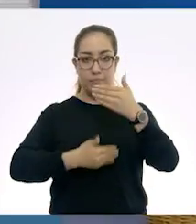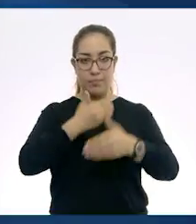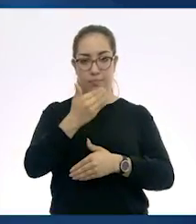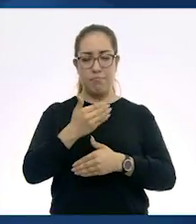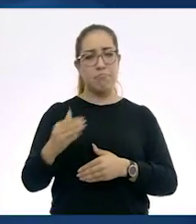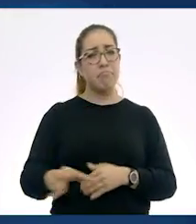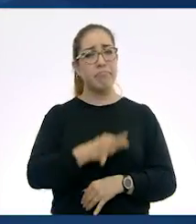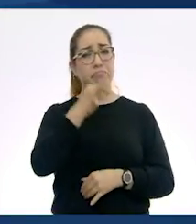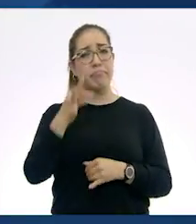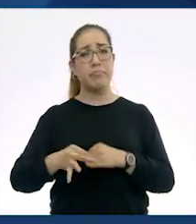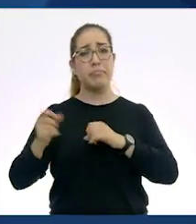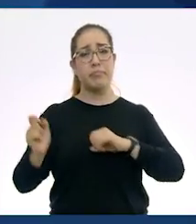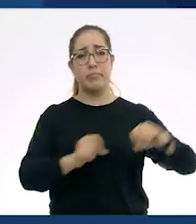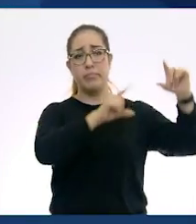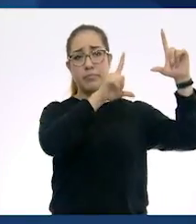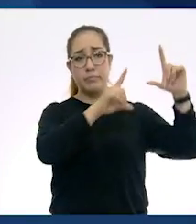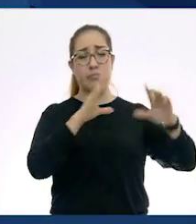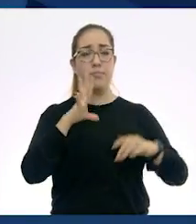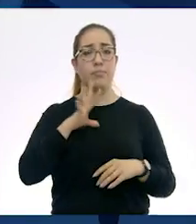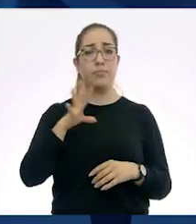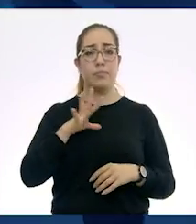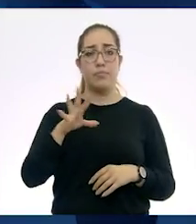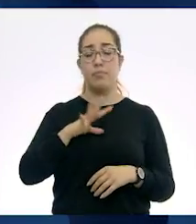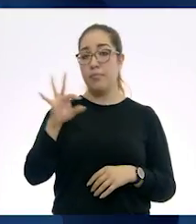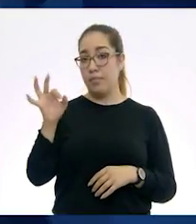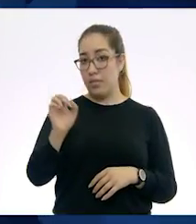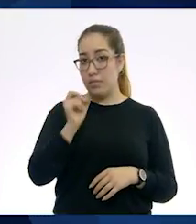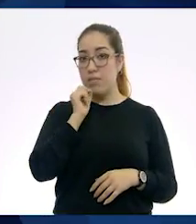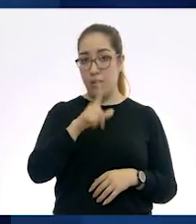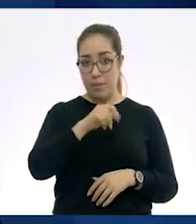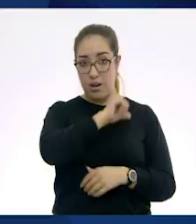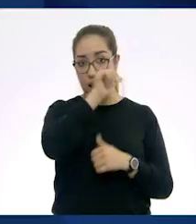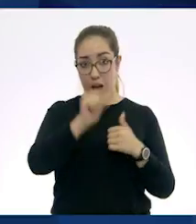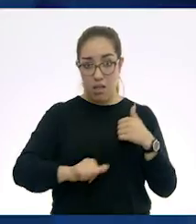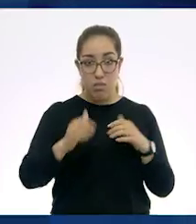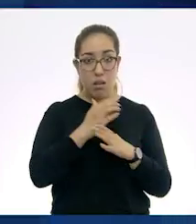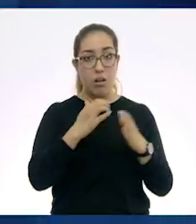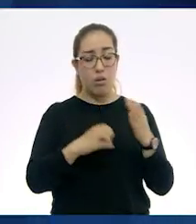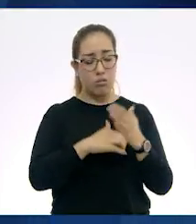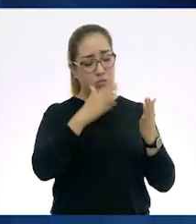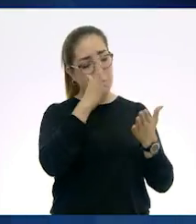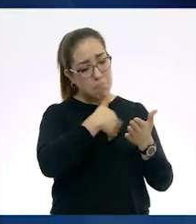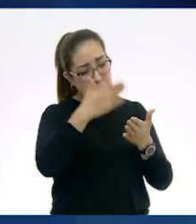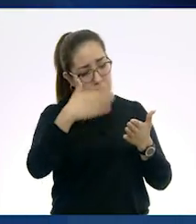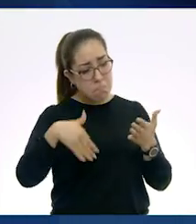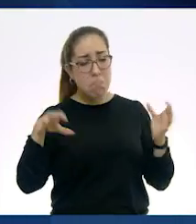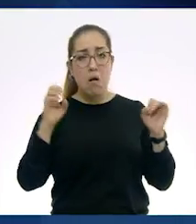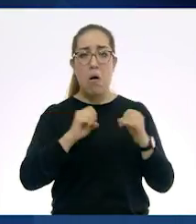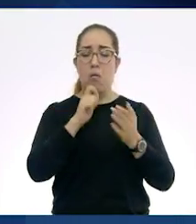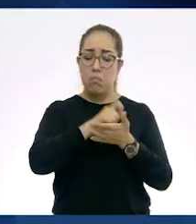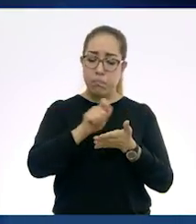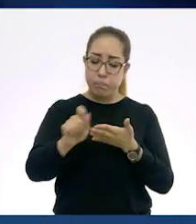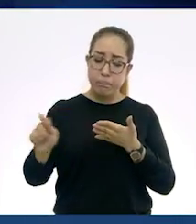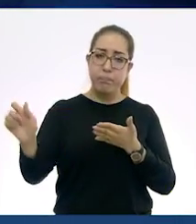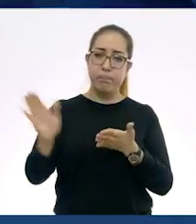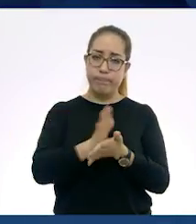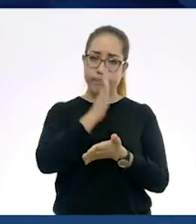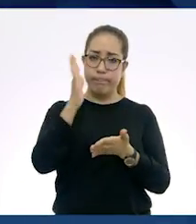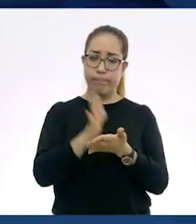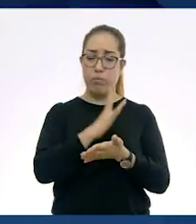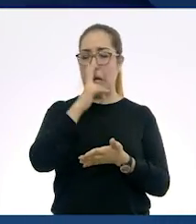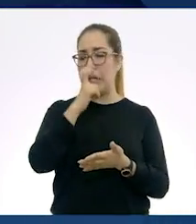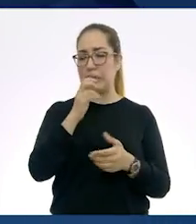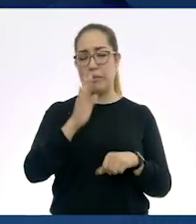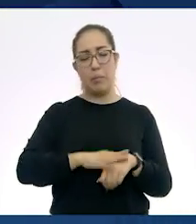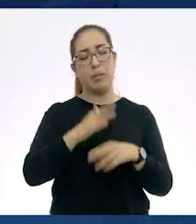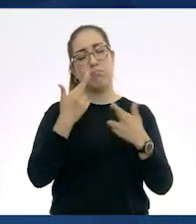Finalmente, crearon esculturas, pinturas y obras literarias. Y esto es, a lo mejor, una de la mayor ganancia que tienen cada